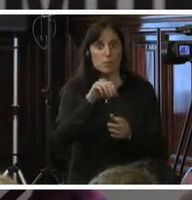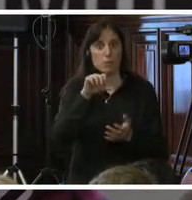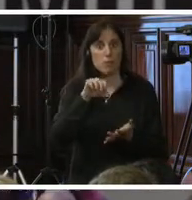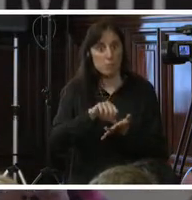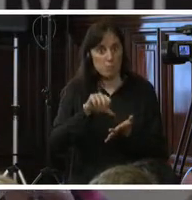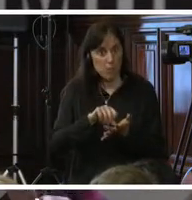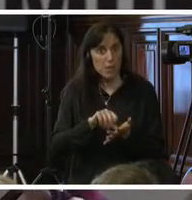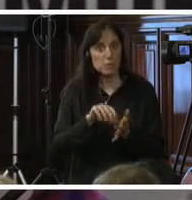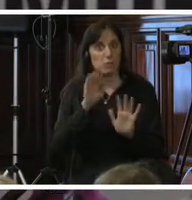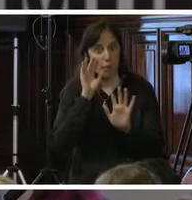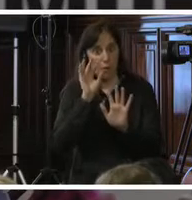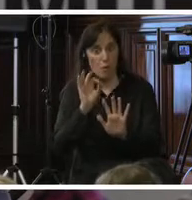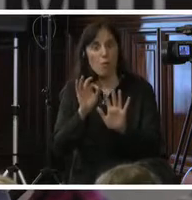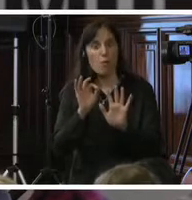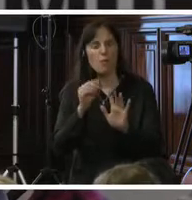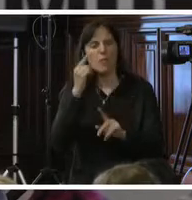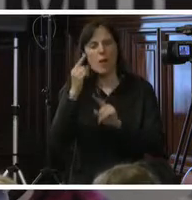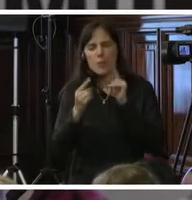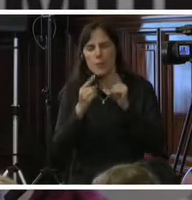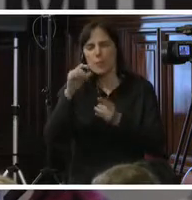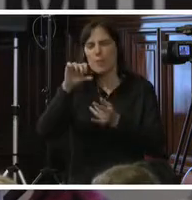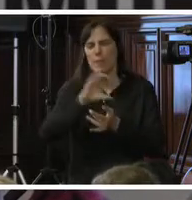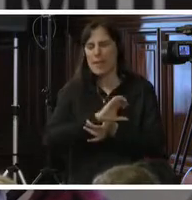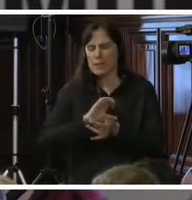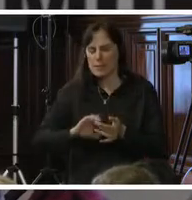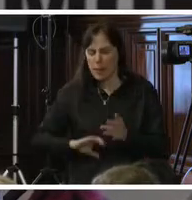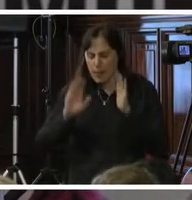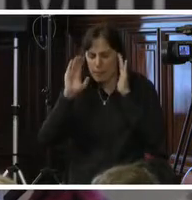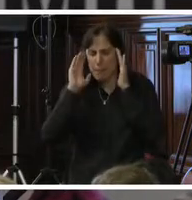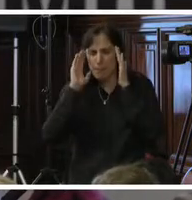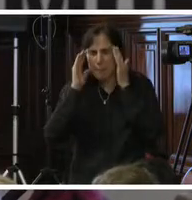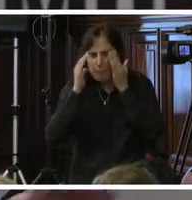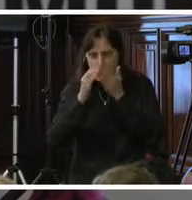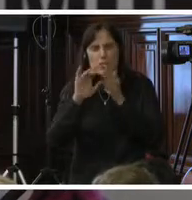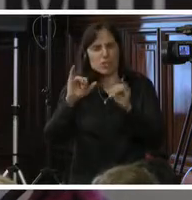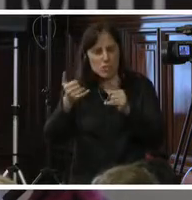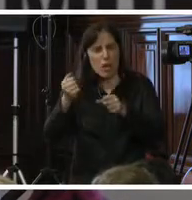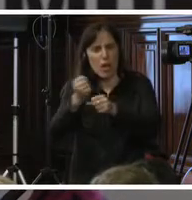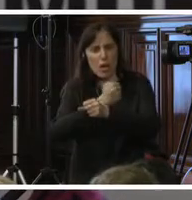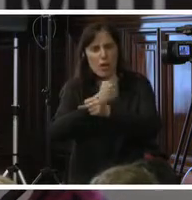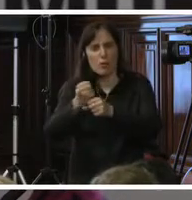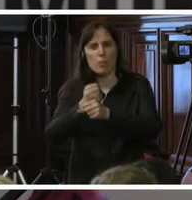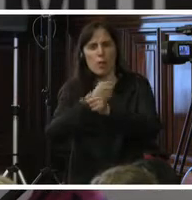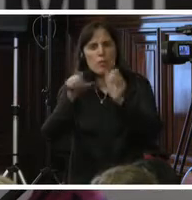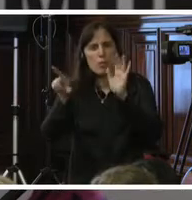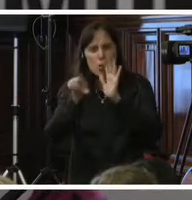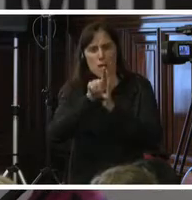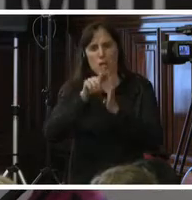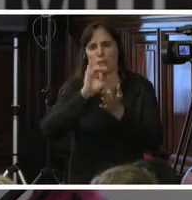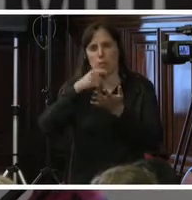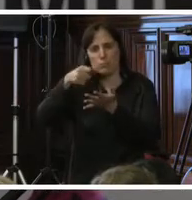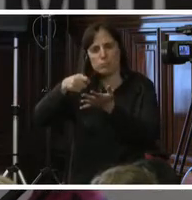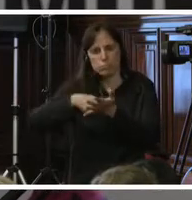estados se enfocan porque tienen legislación aprobada, han ratificado